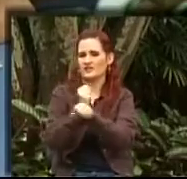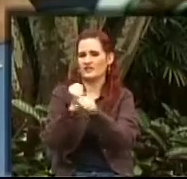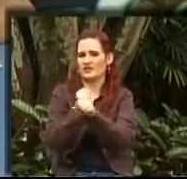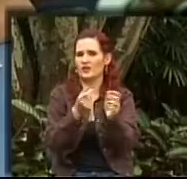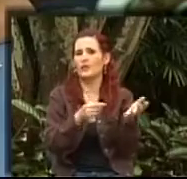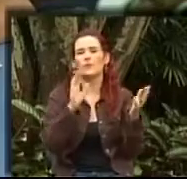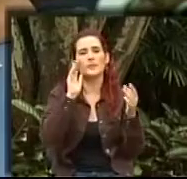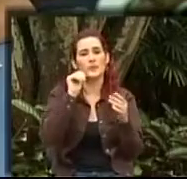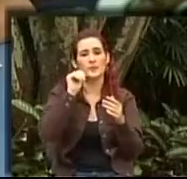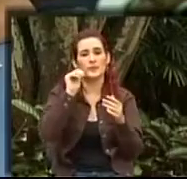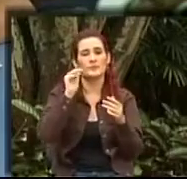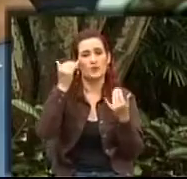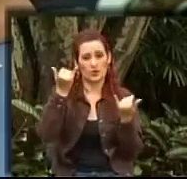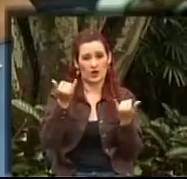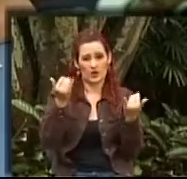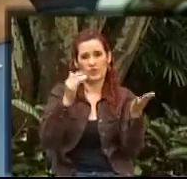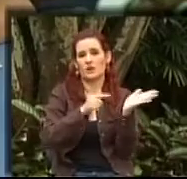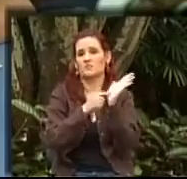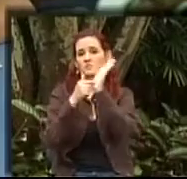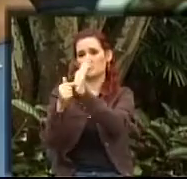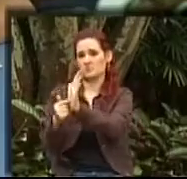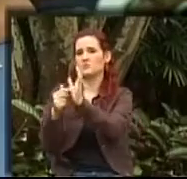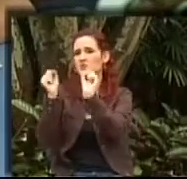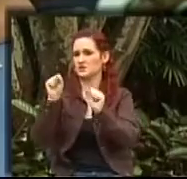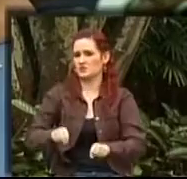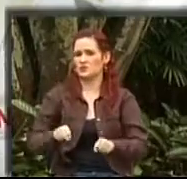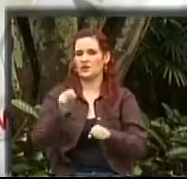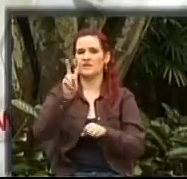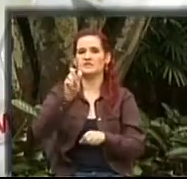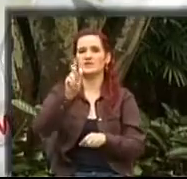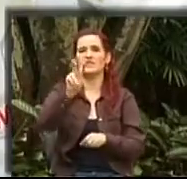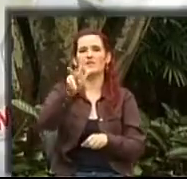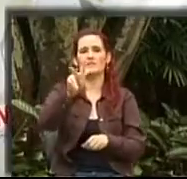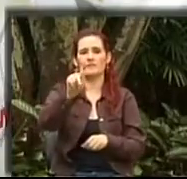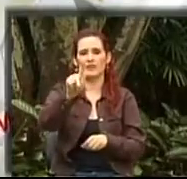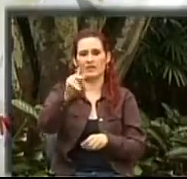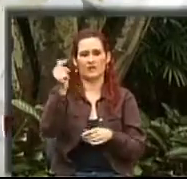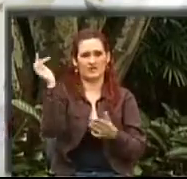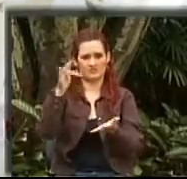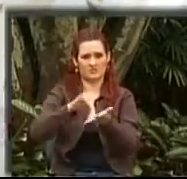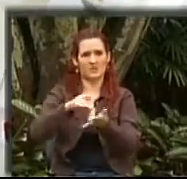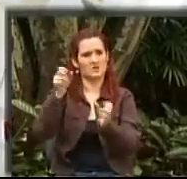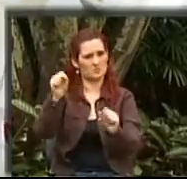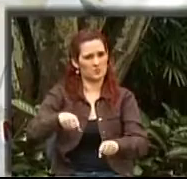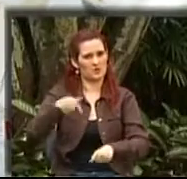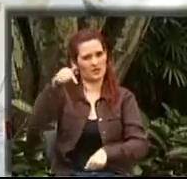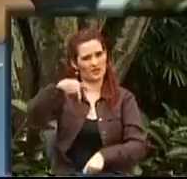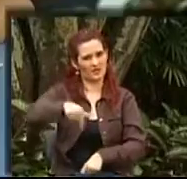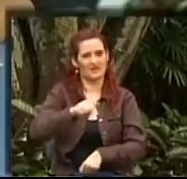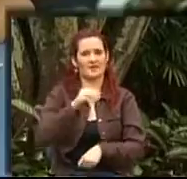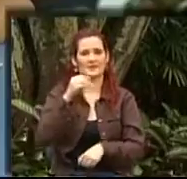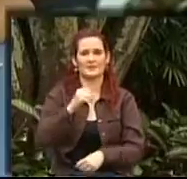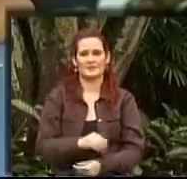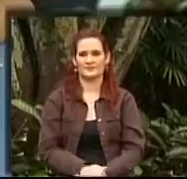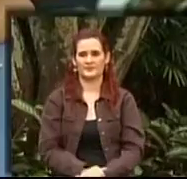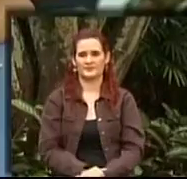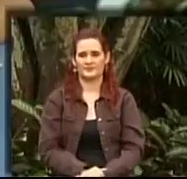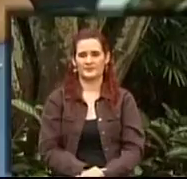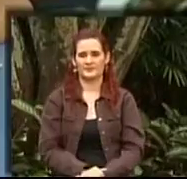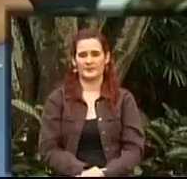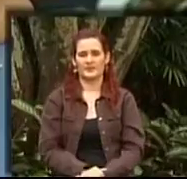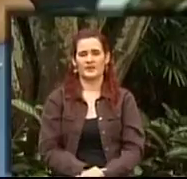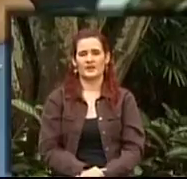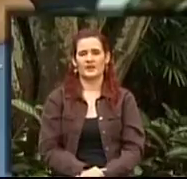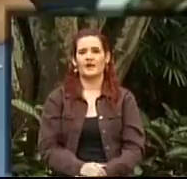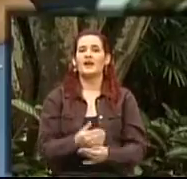ustedes cuando vengan. ¿Inauguración entonces esta noche? Sí, esta noche a las 7 y 30, aquí en nuestro Canal Parque. Invitados todos. Llegó